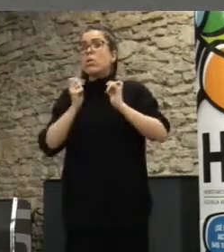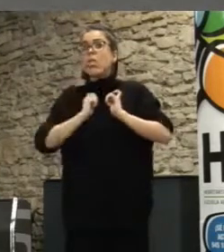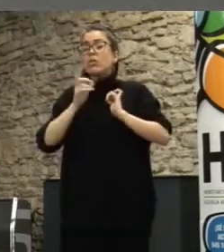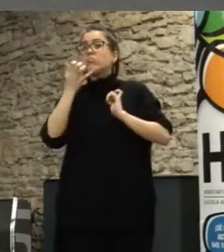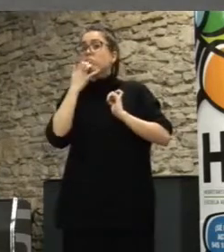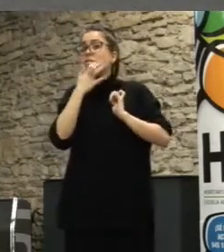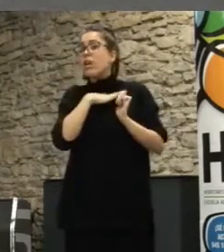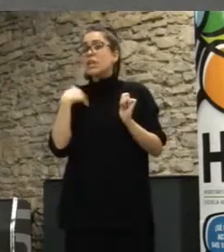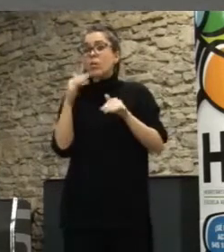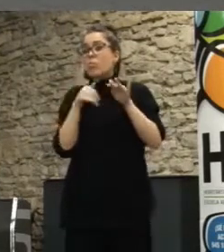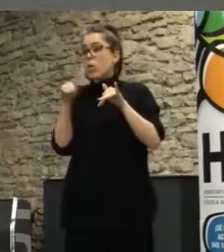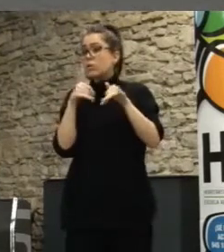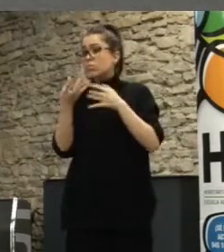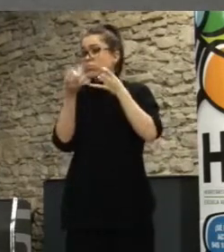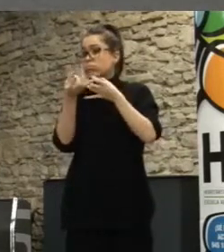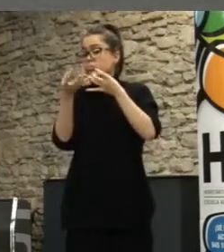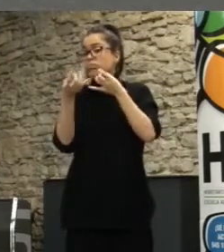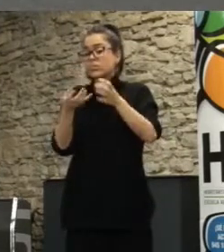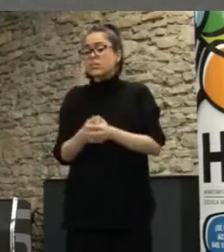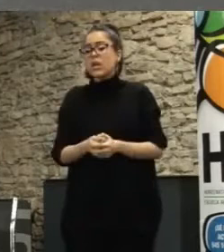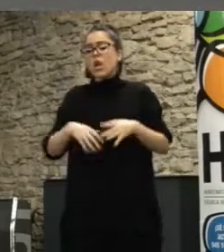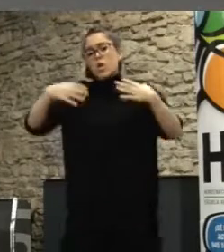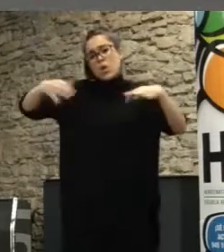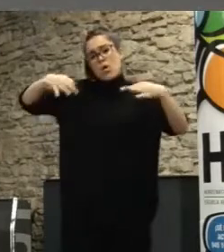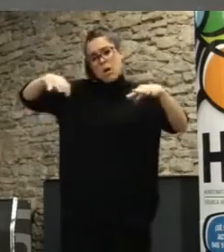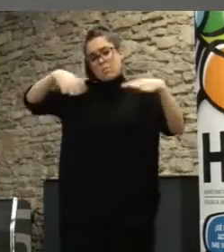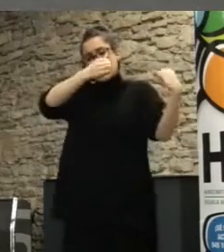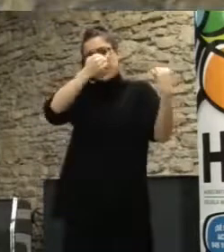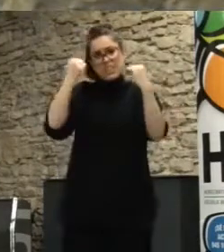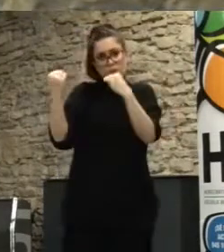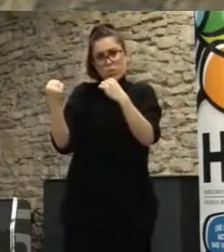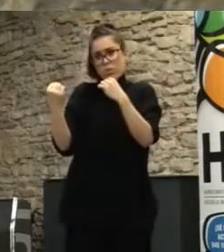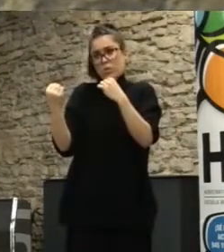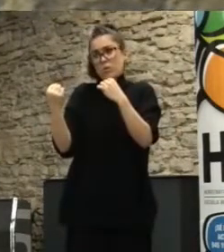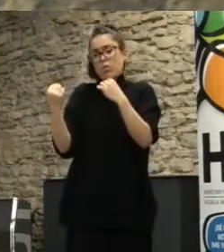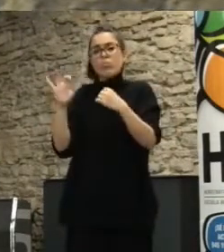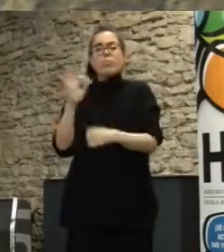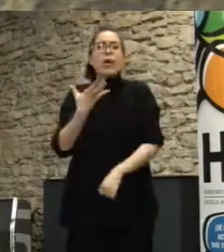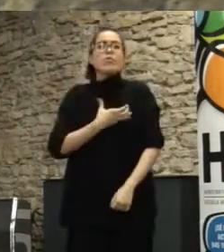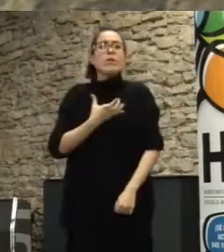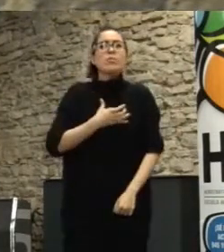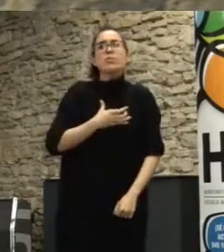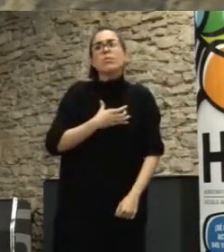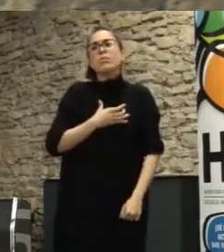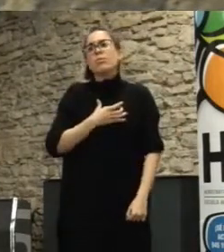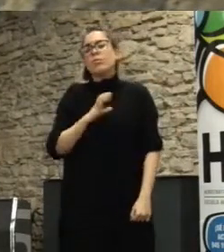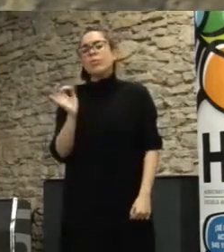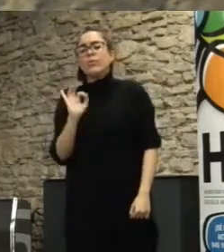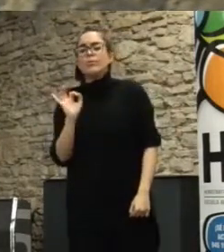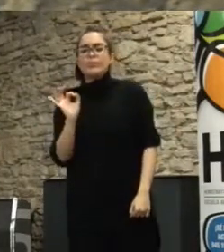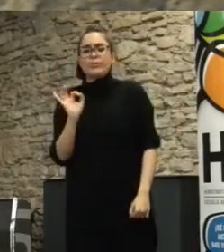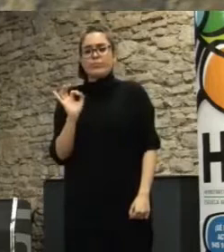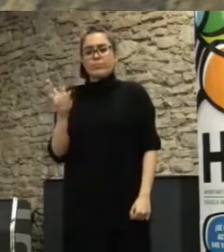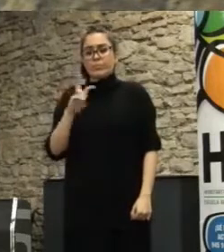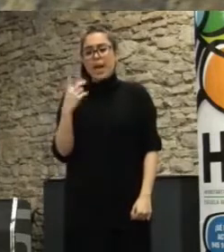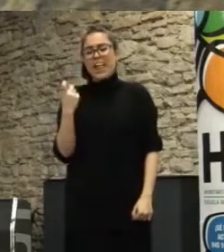lo interesante suele ser que sea una institución la que un ayuntamiento que sea una institución la que